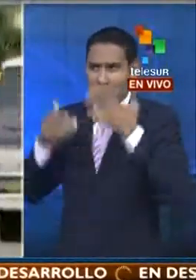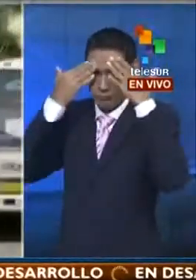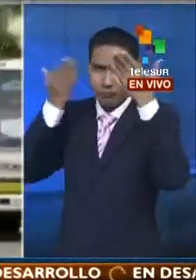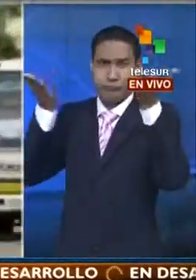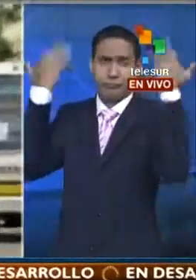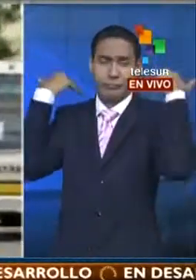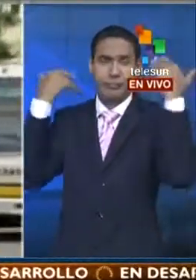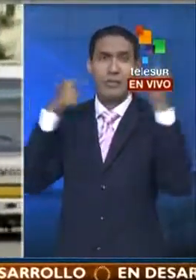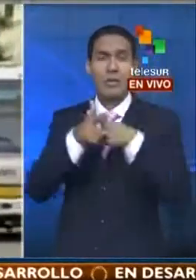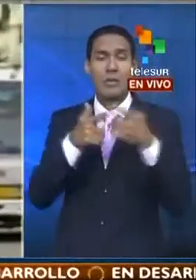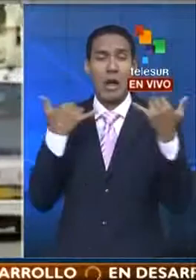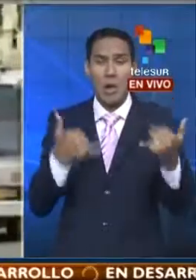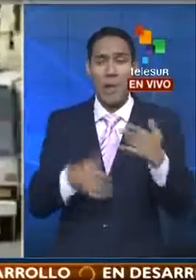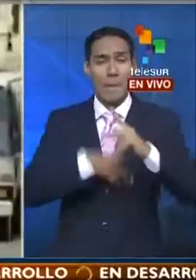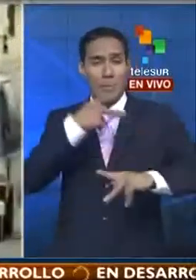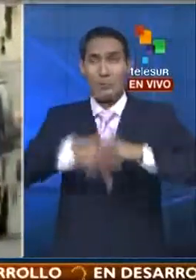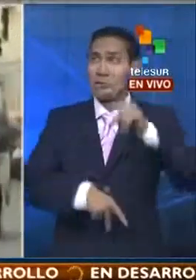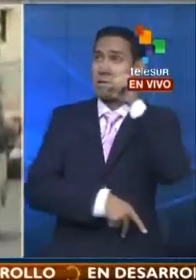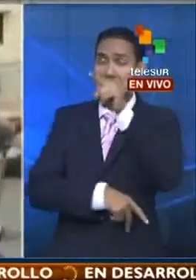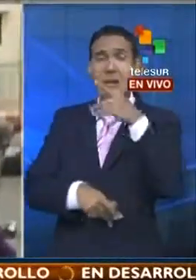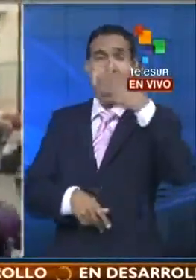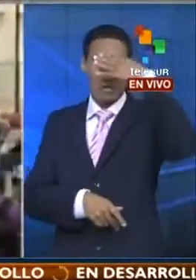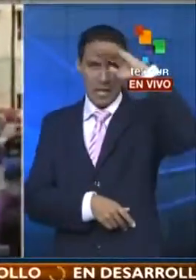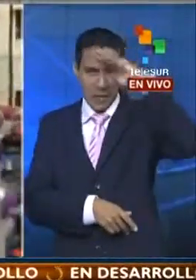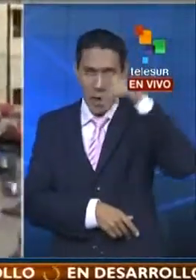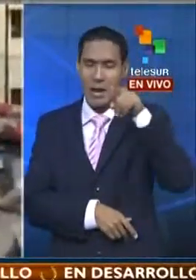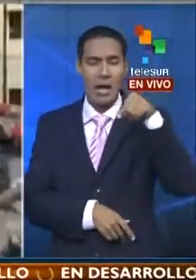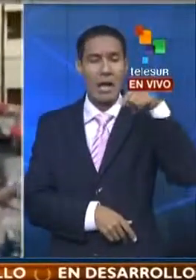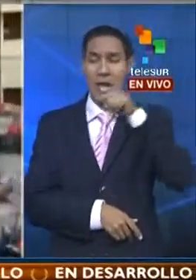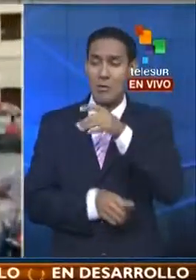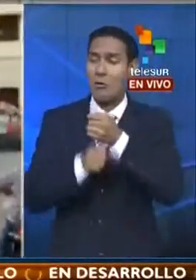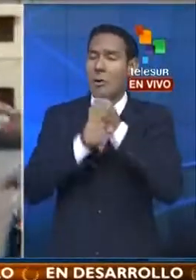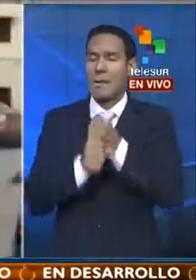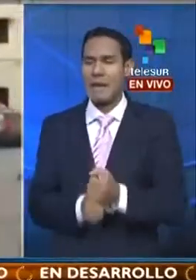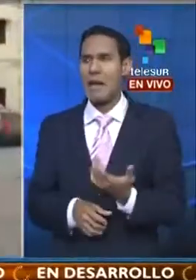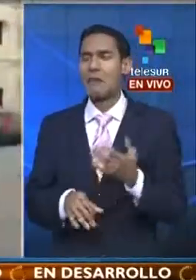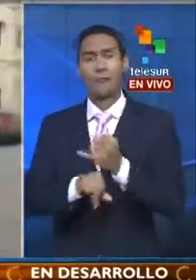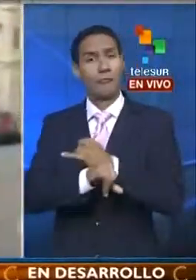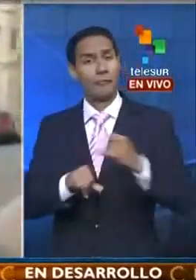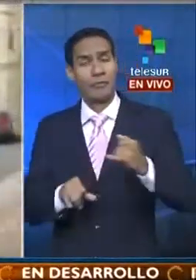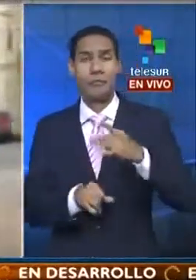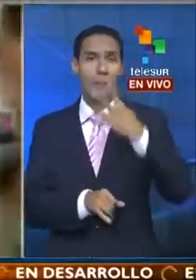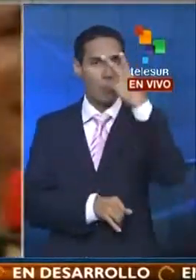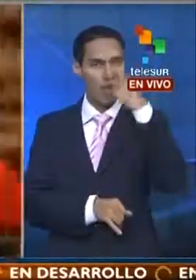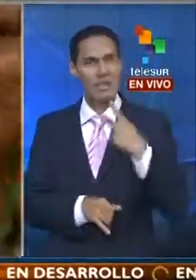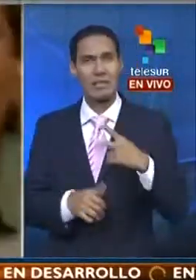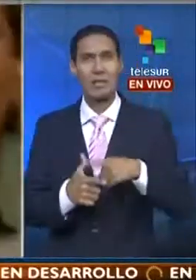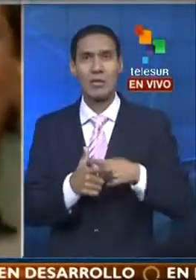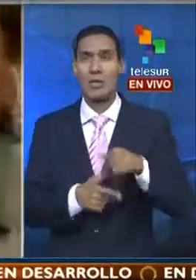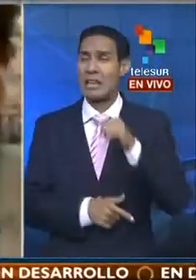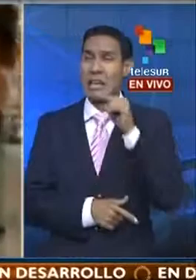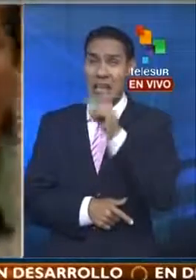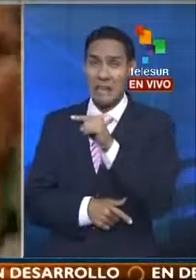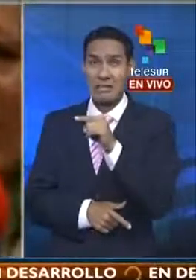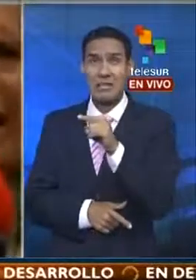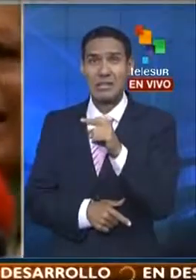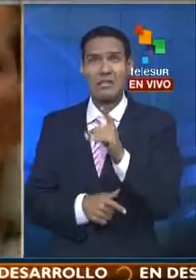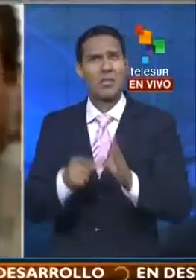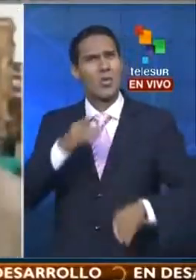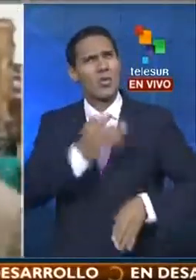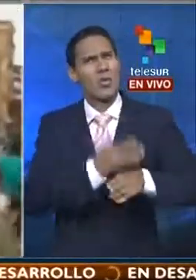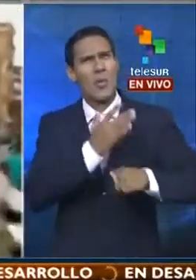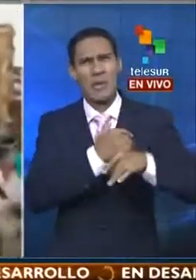Habana esa esperanza para poder salir de su pobreza. Y porque este siendo una